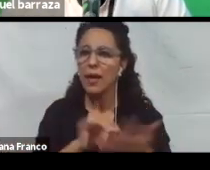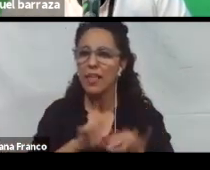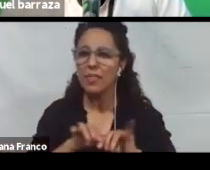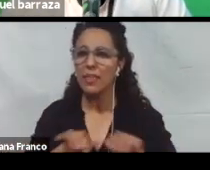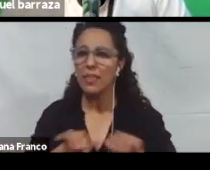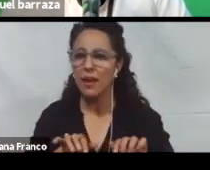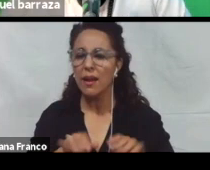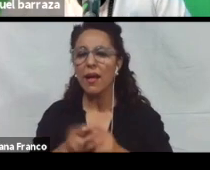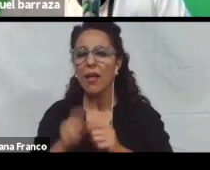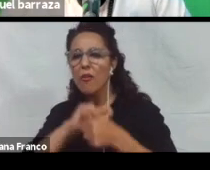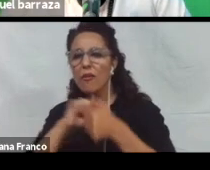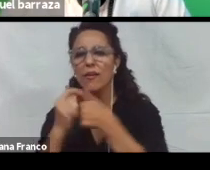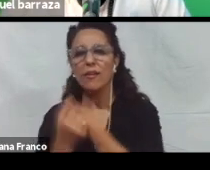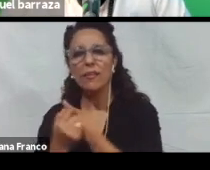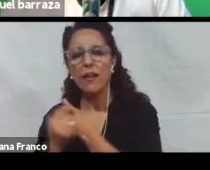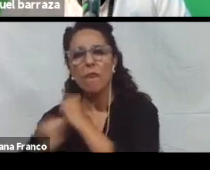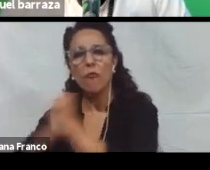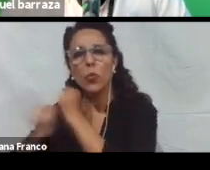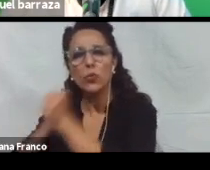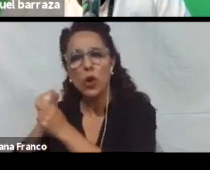Cómo se utilizan esas funciones de búsqueda.